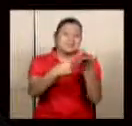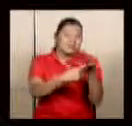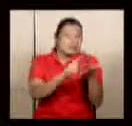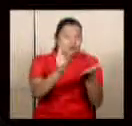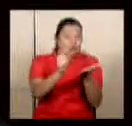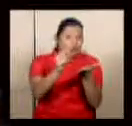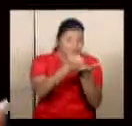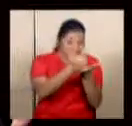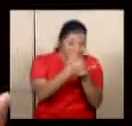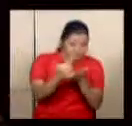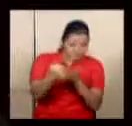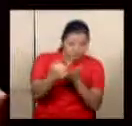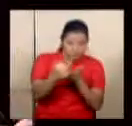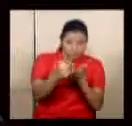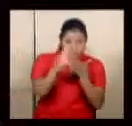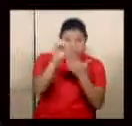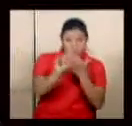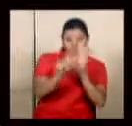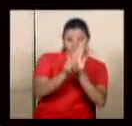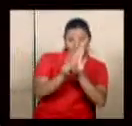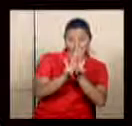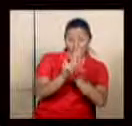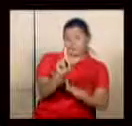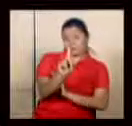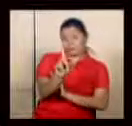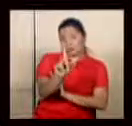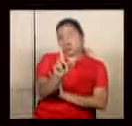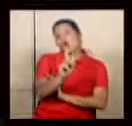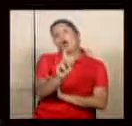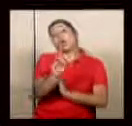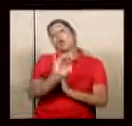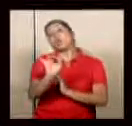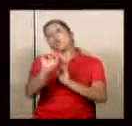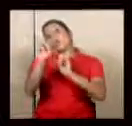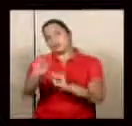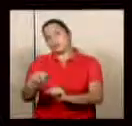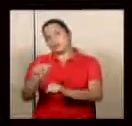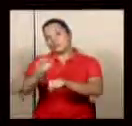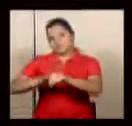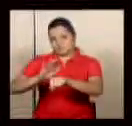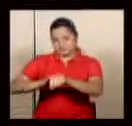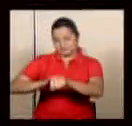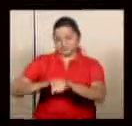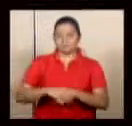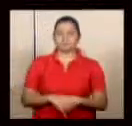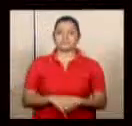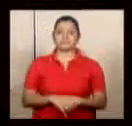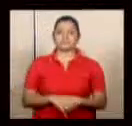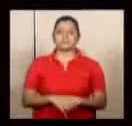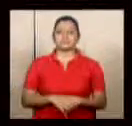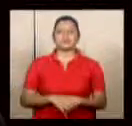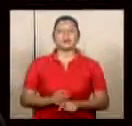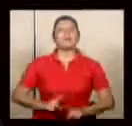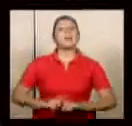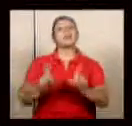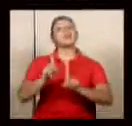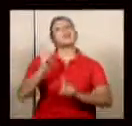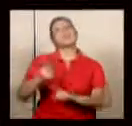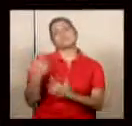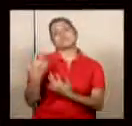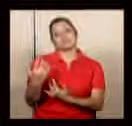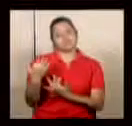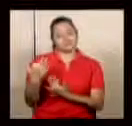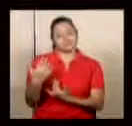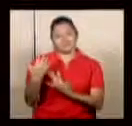del proyecto de ley tal y como finalmente podría aprobarse o no aprobarse sin embargo habrá que esperar